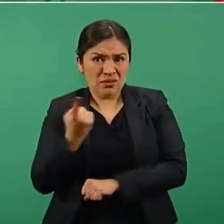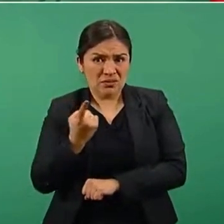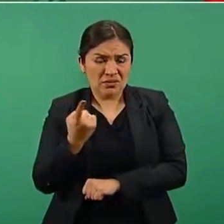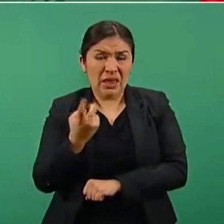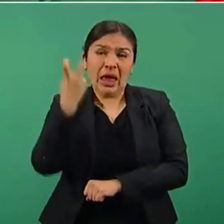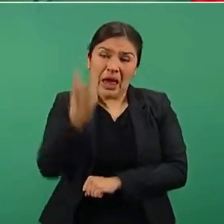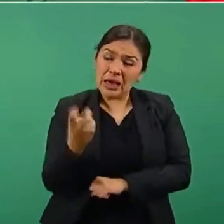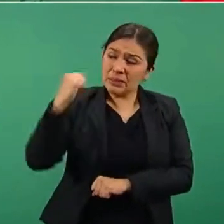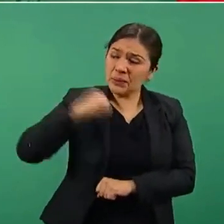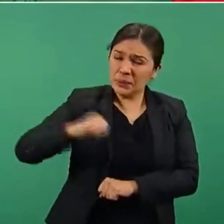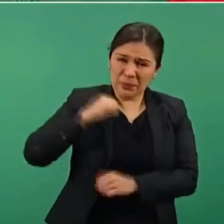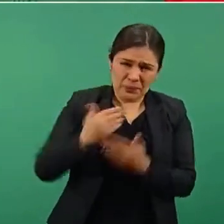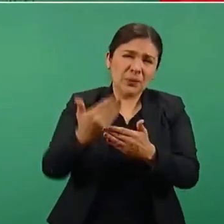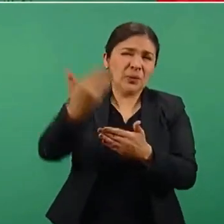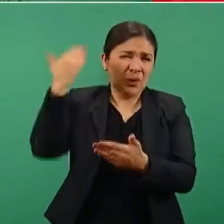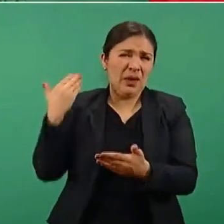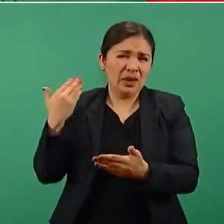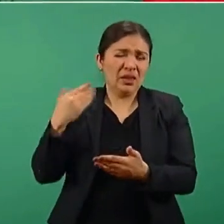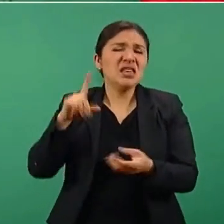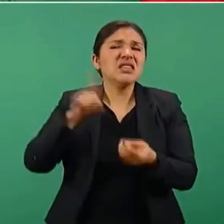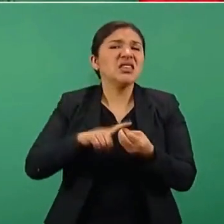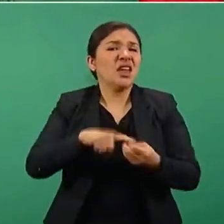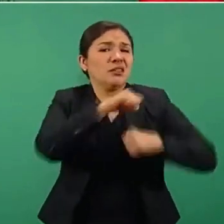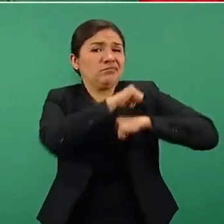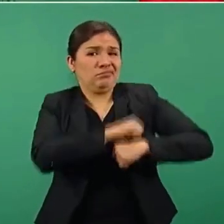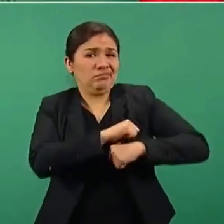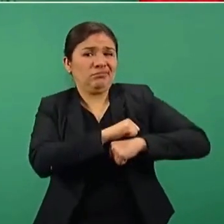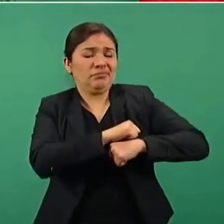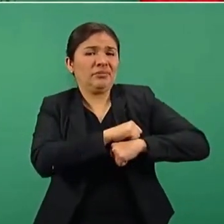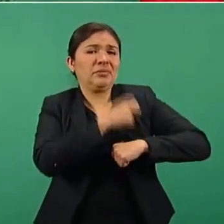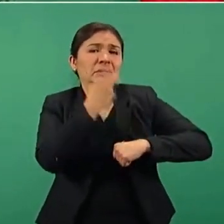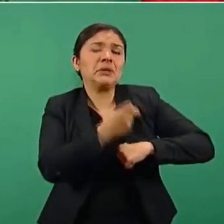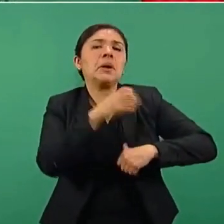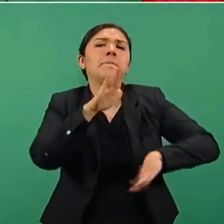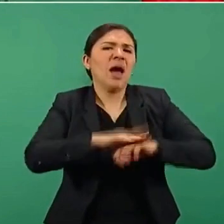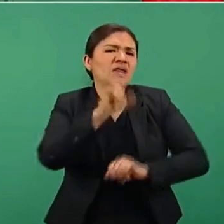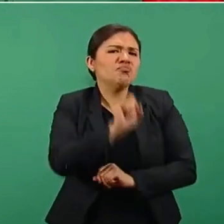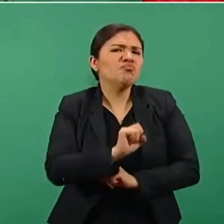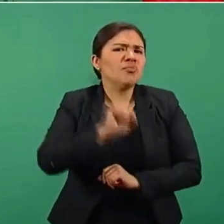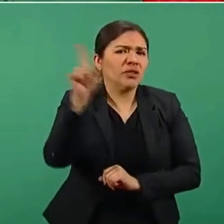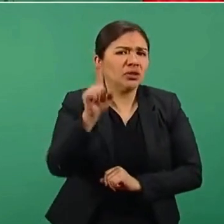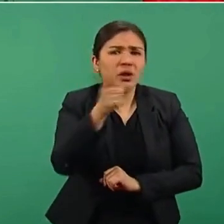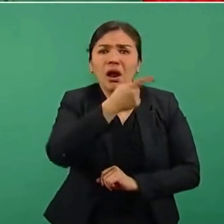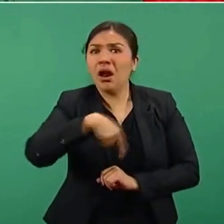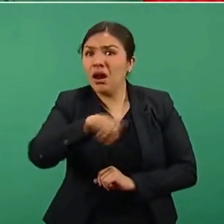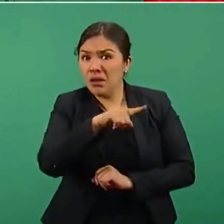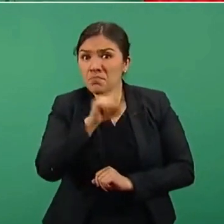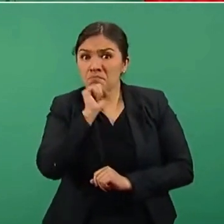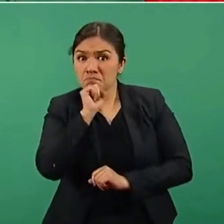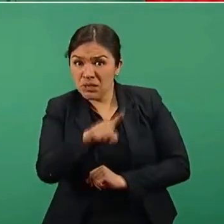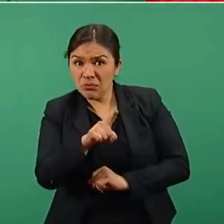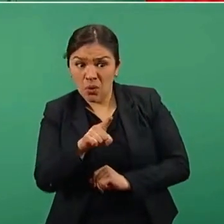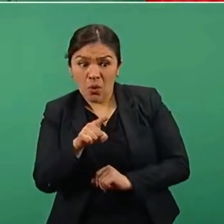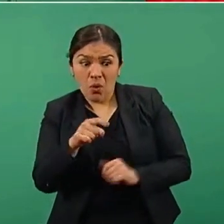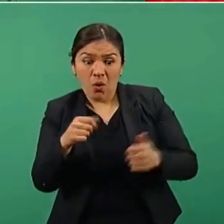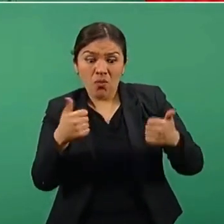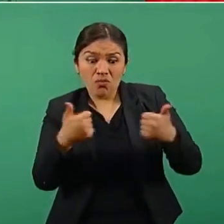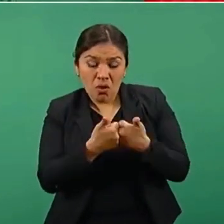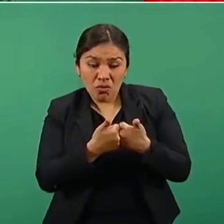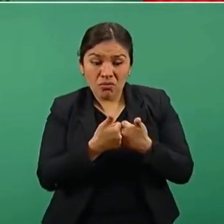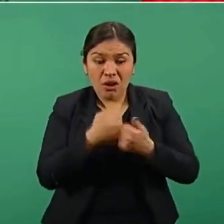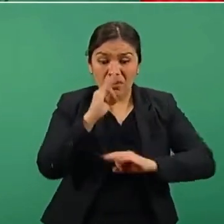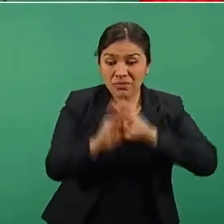en ese entonces eran muy profesionales, no tenían nada que ver con la delincuencia.